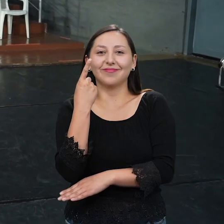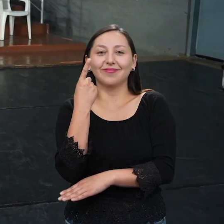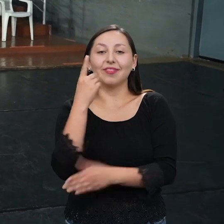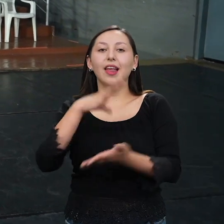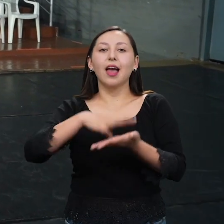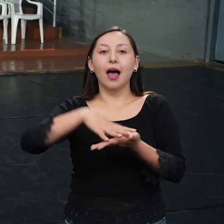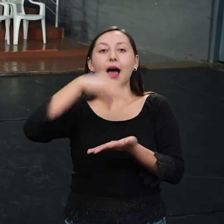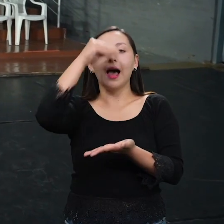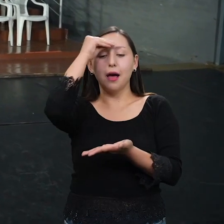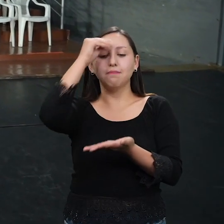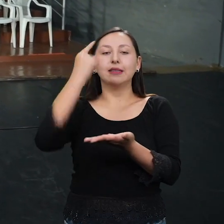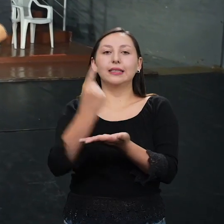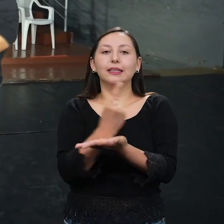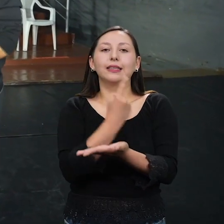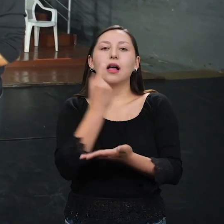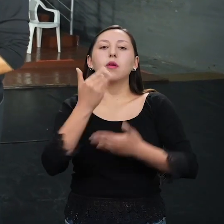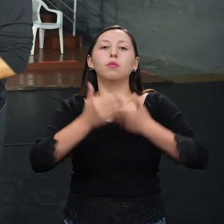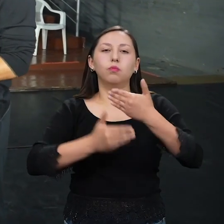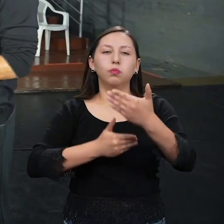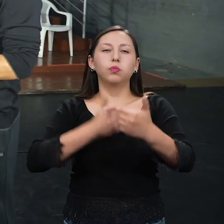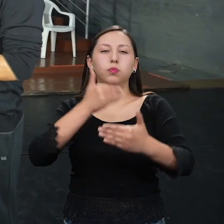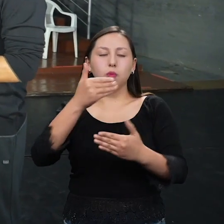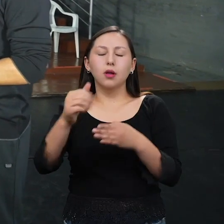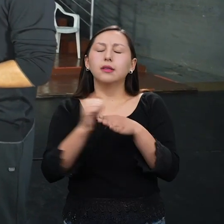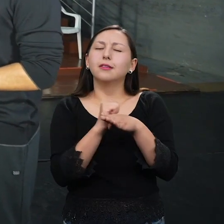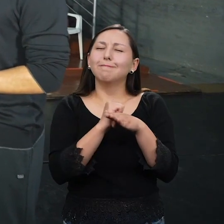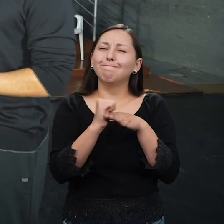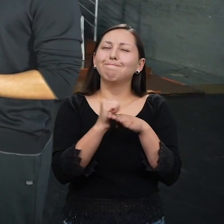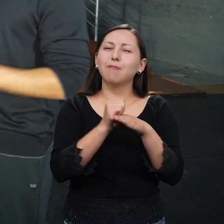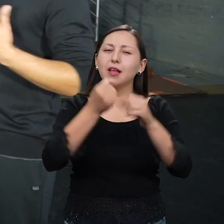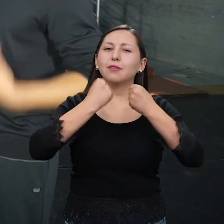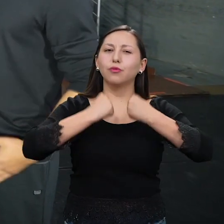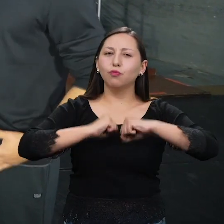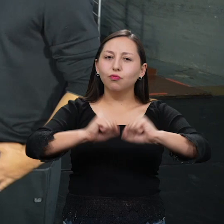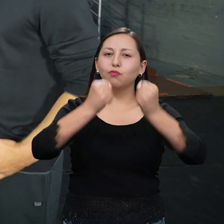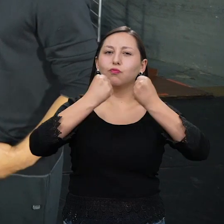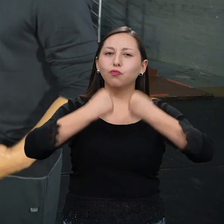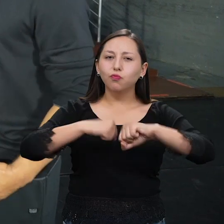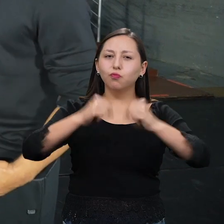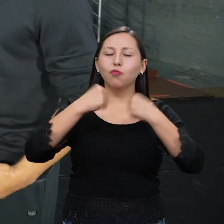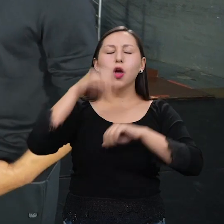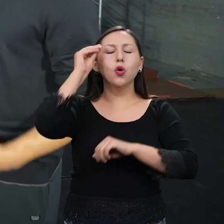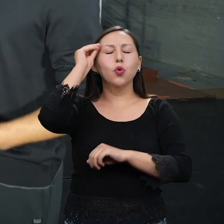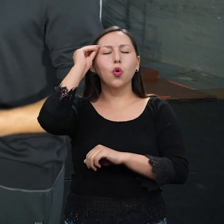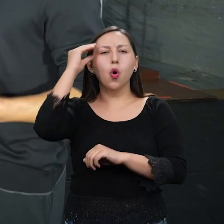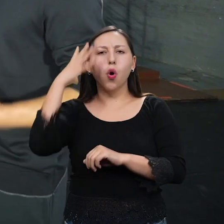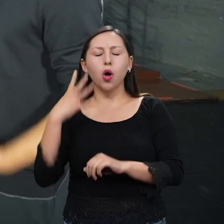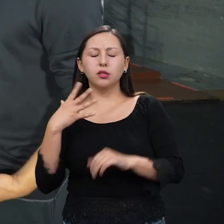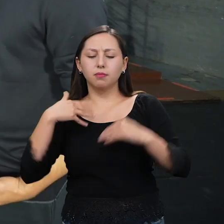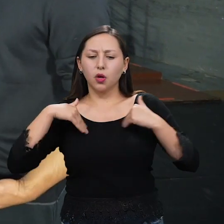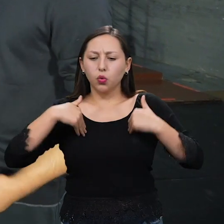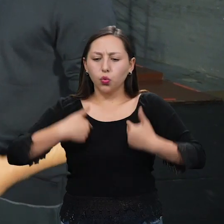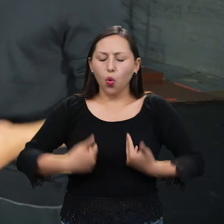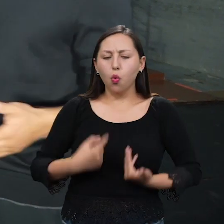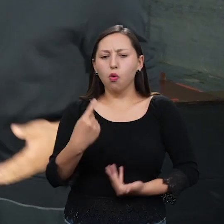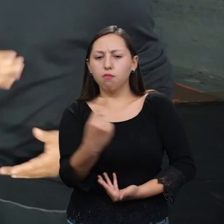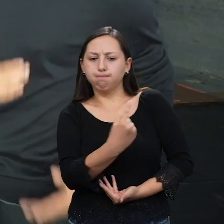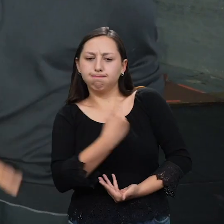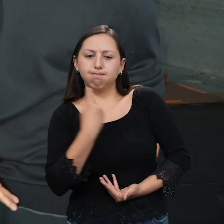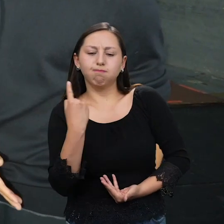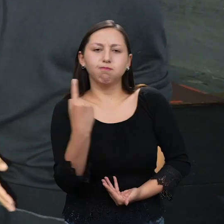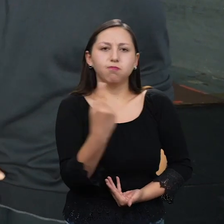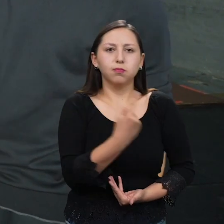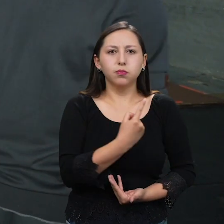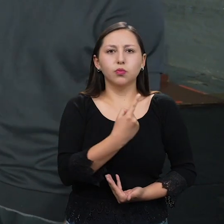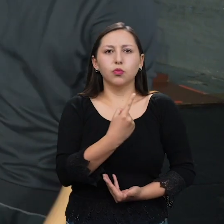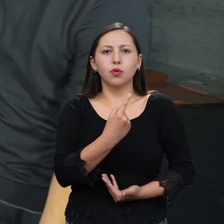aprender a girar es todo un proceso, un entrenamiento con bastante conocimiento técnico de tu cuerpo, el funcionamiento, que